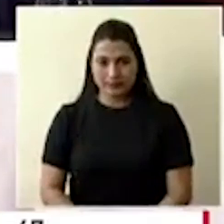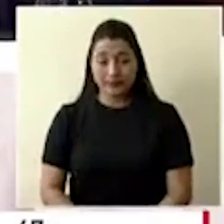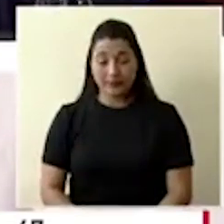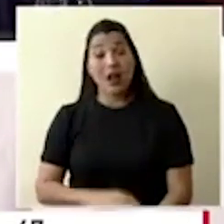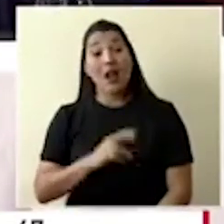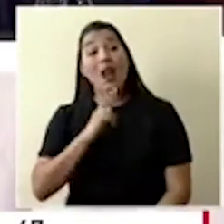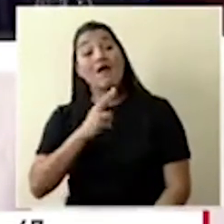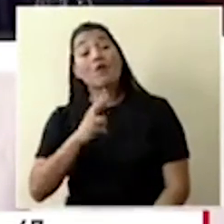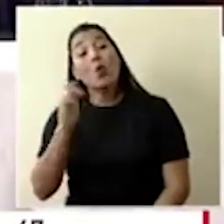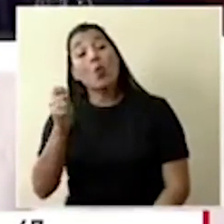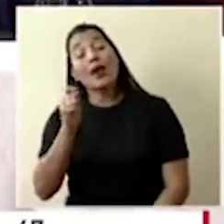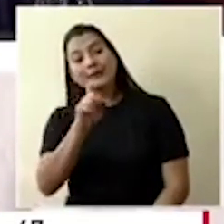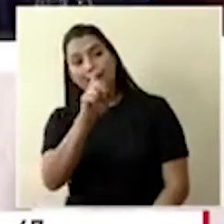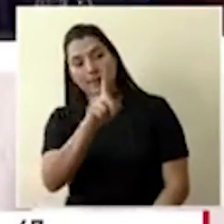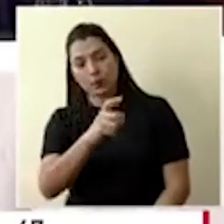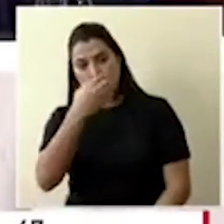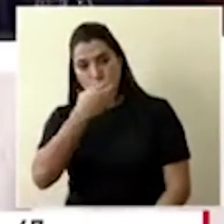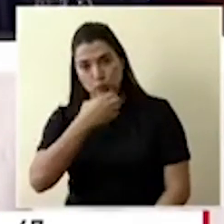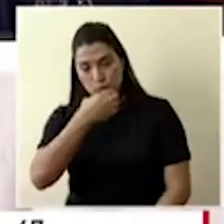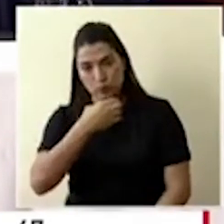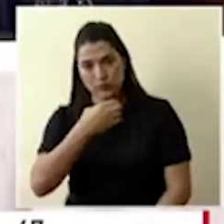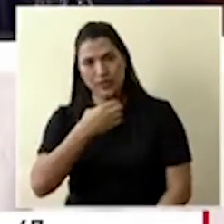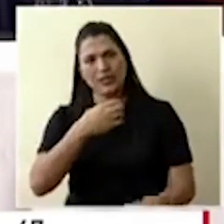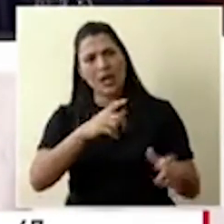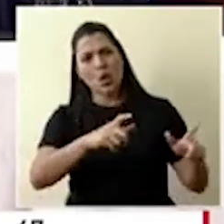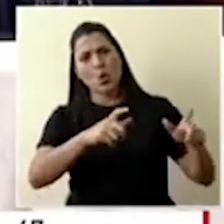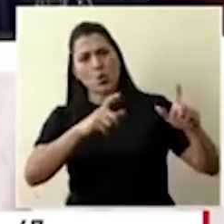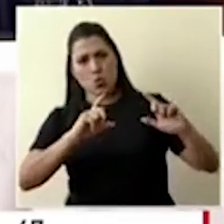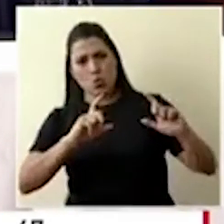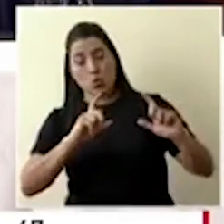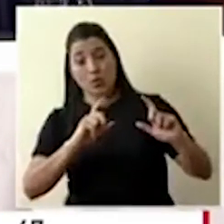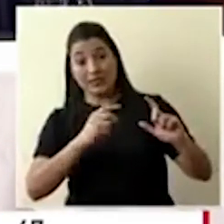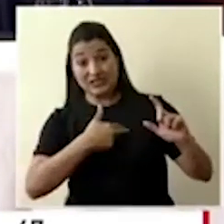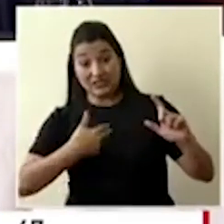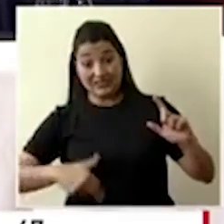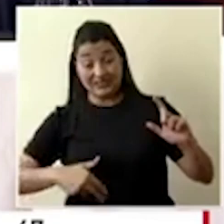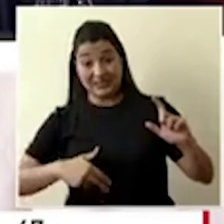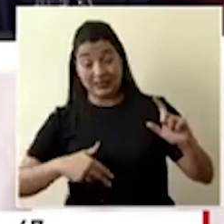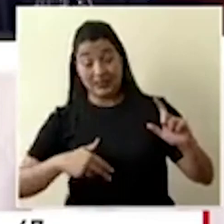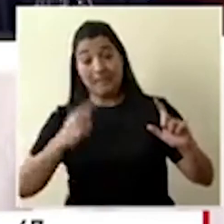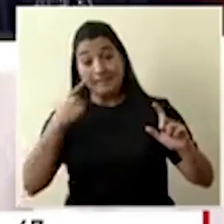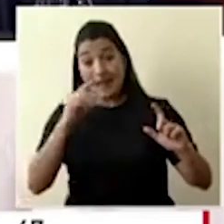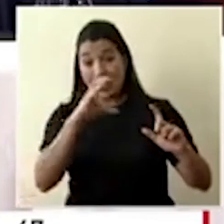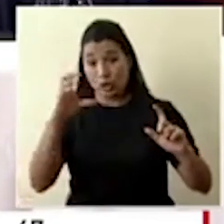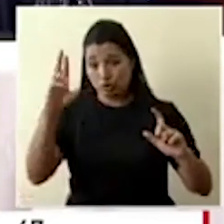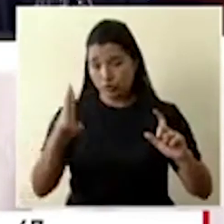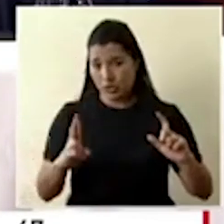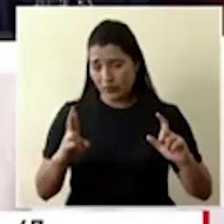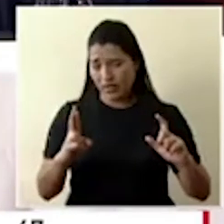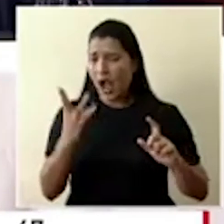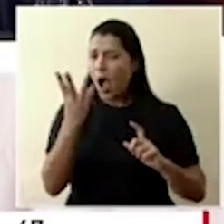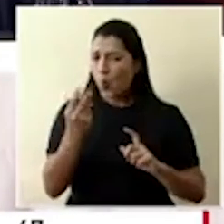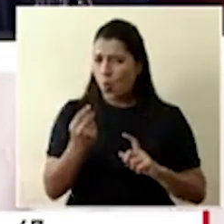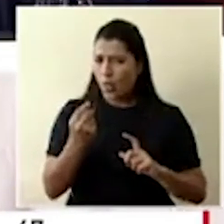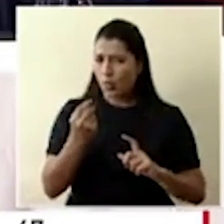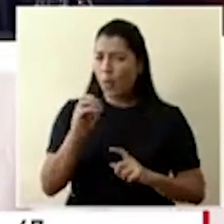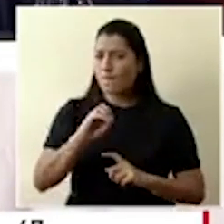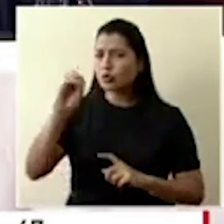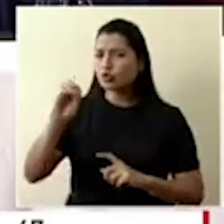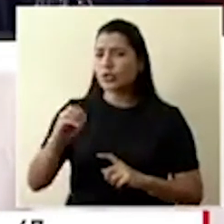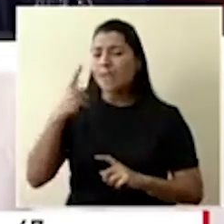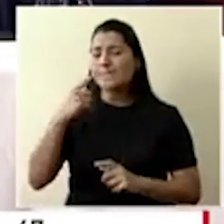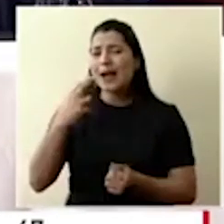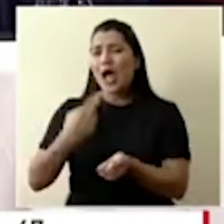Guanacaste consulta, don Román, de la donación de insumos que hizo China a Costa Rica, ¿qué porcentaje le corresponderá a los hospitales